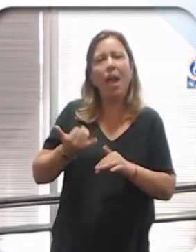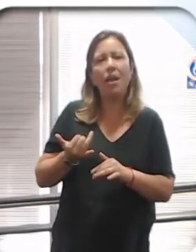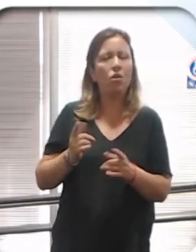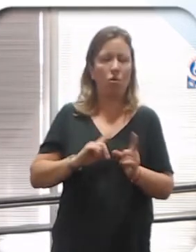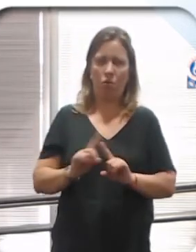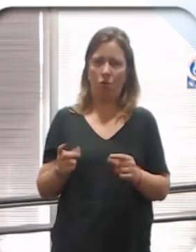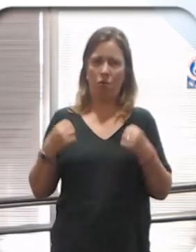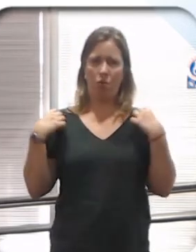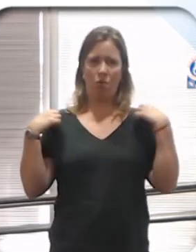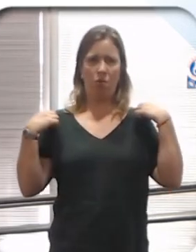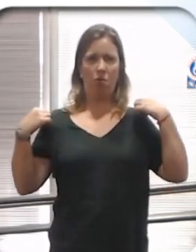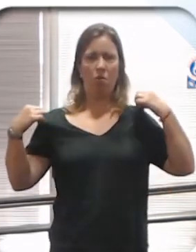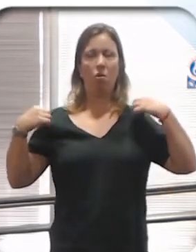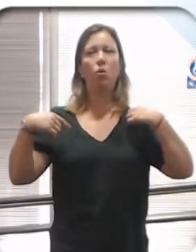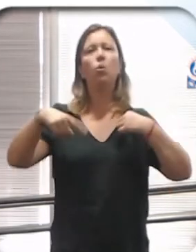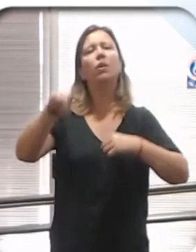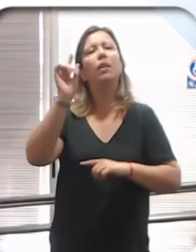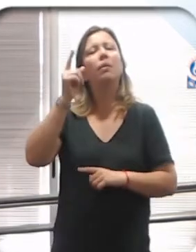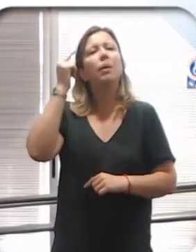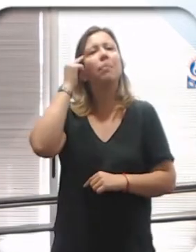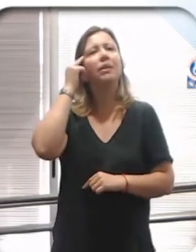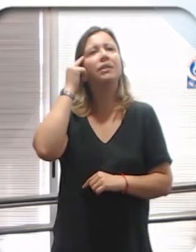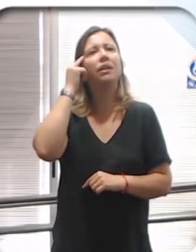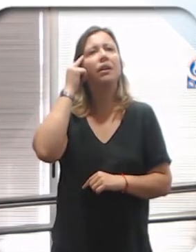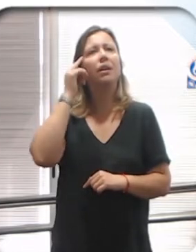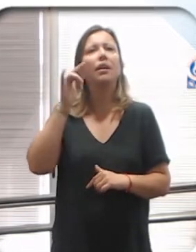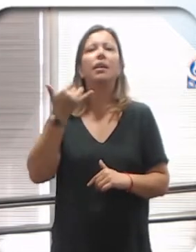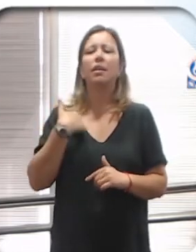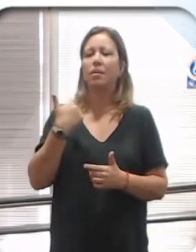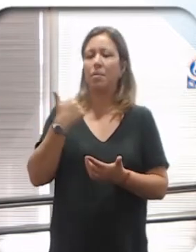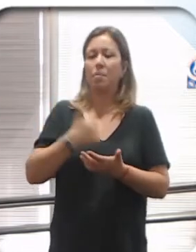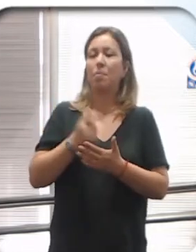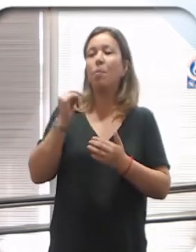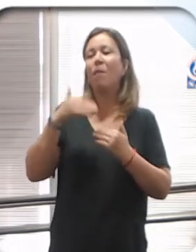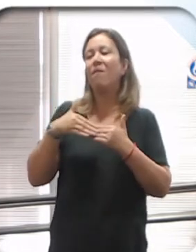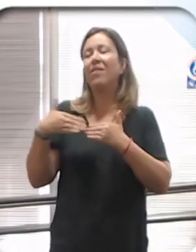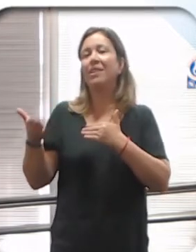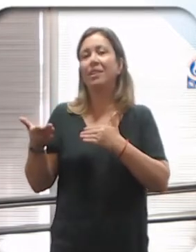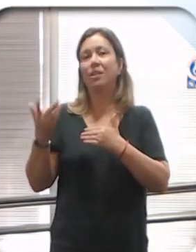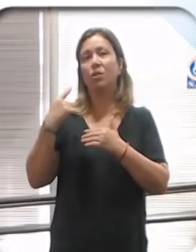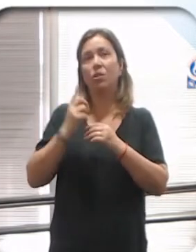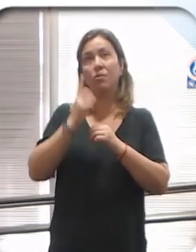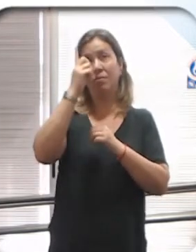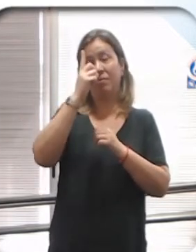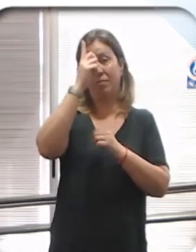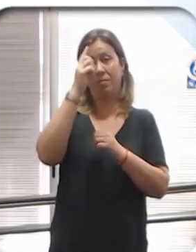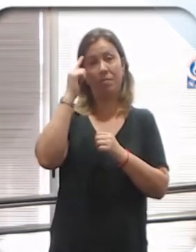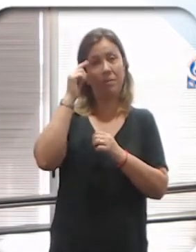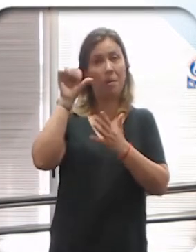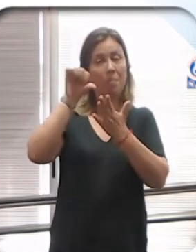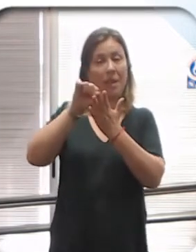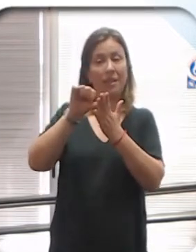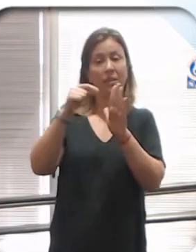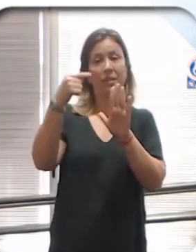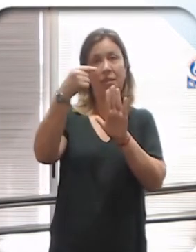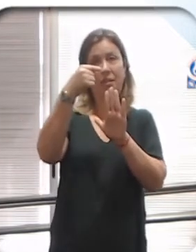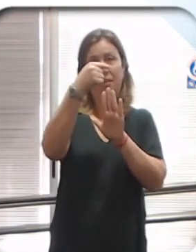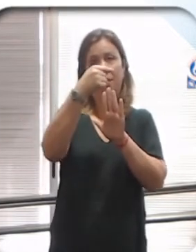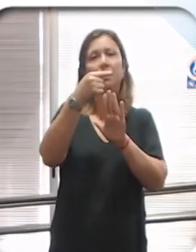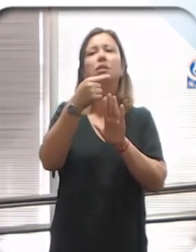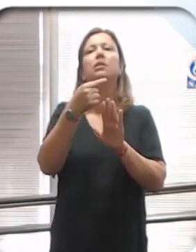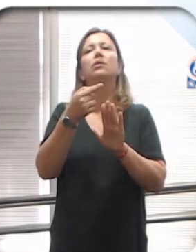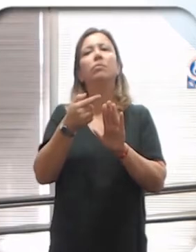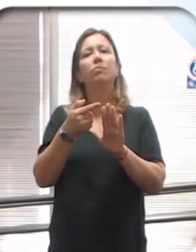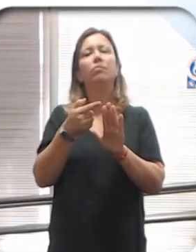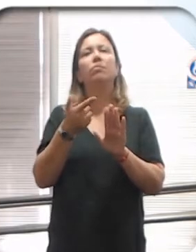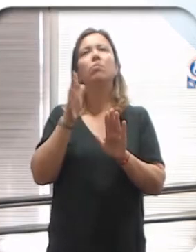es que piensen un poquito en lo que es el país vecino, que está arriba al norte. Esa población,